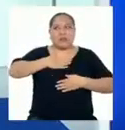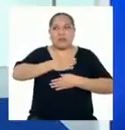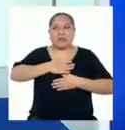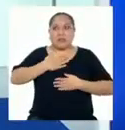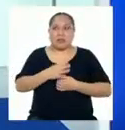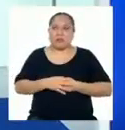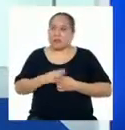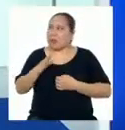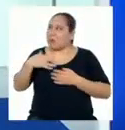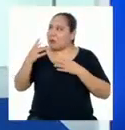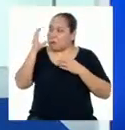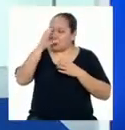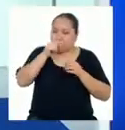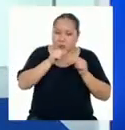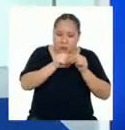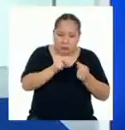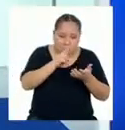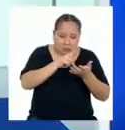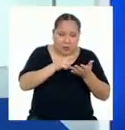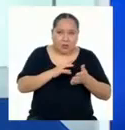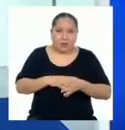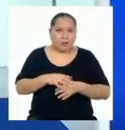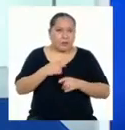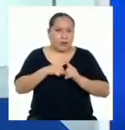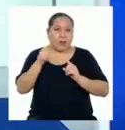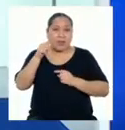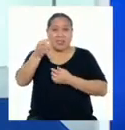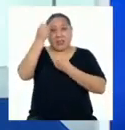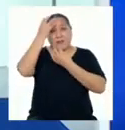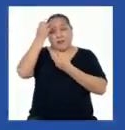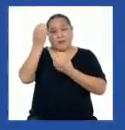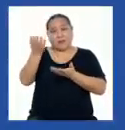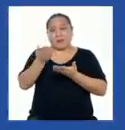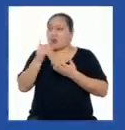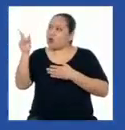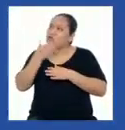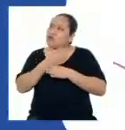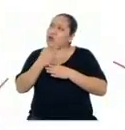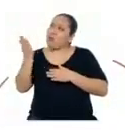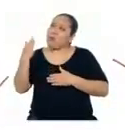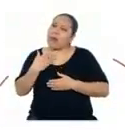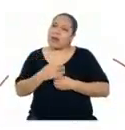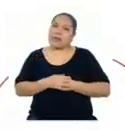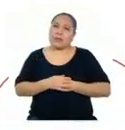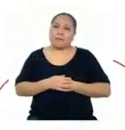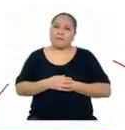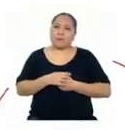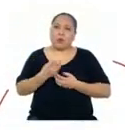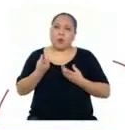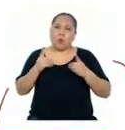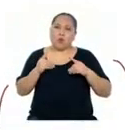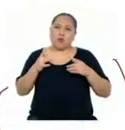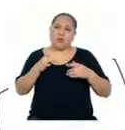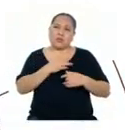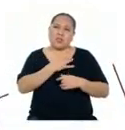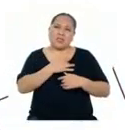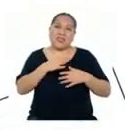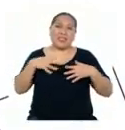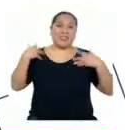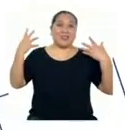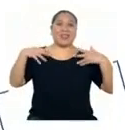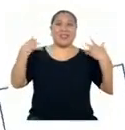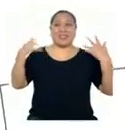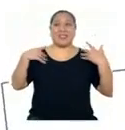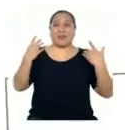busco para leerlo despacio. Pero entonces, según la información que nos comparte, cuando nos sentimos súper